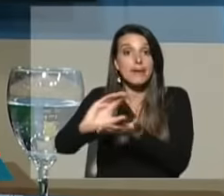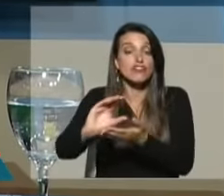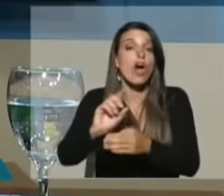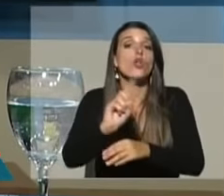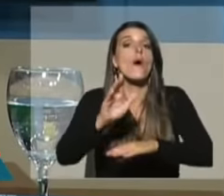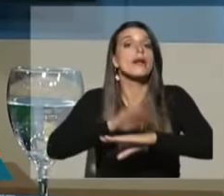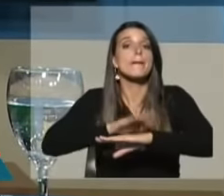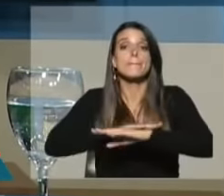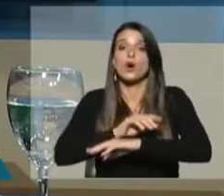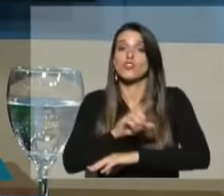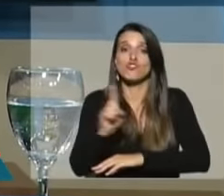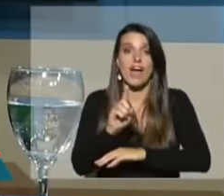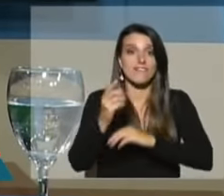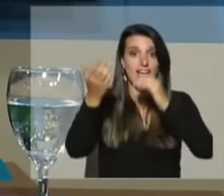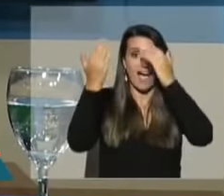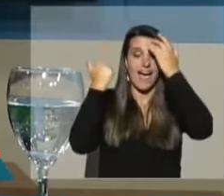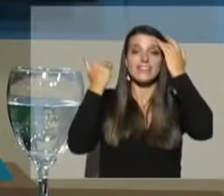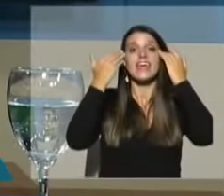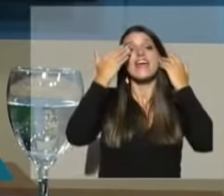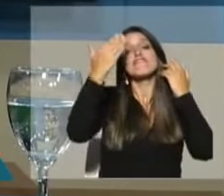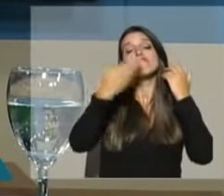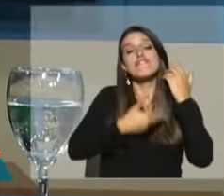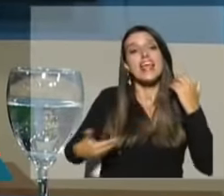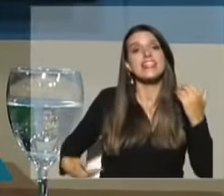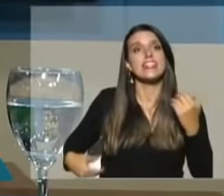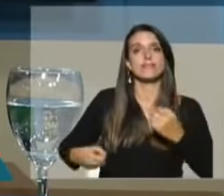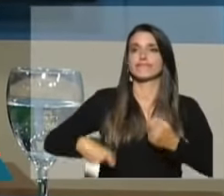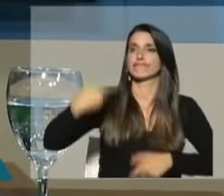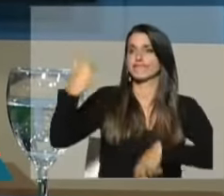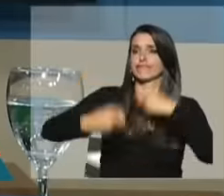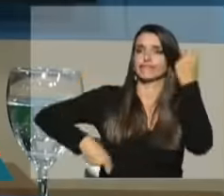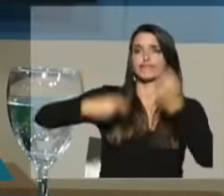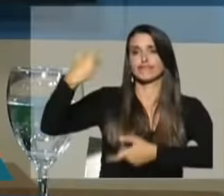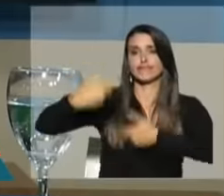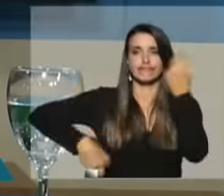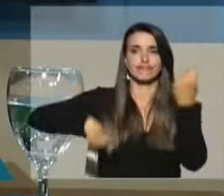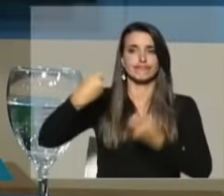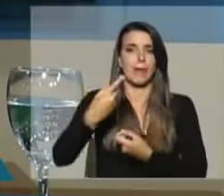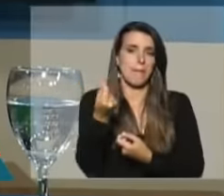irresponsabilidad con la que se manejaron las finanzas públicas durante tanto tiempo.